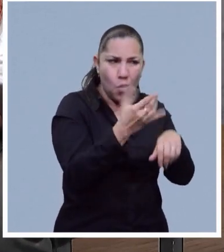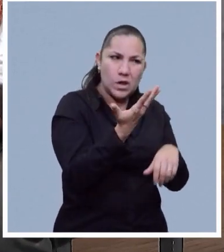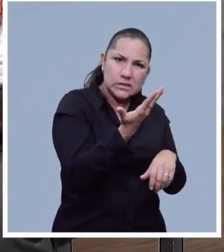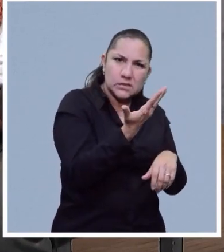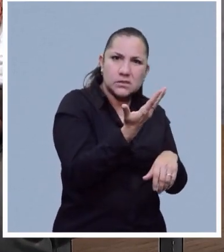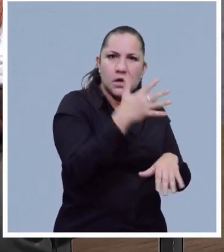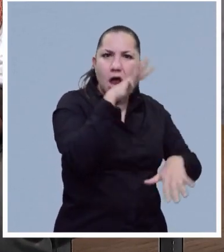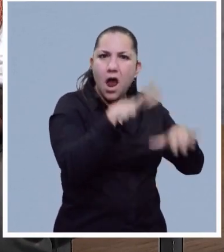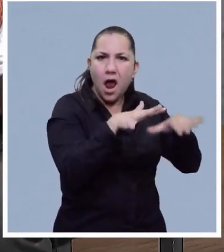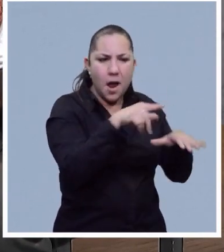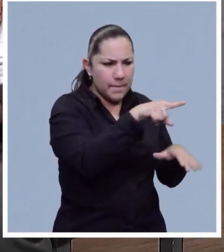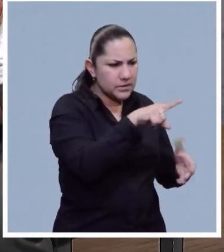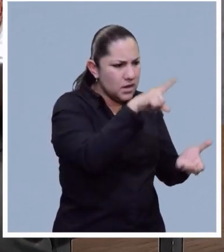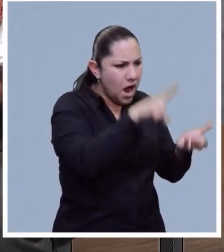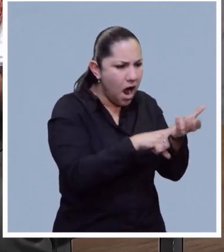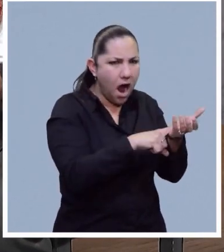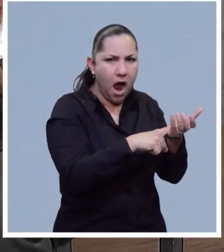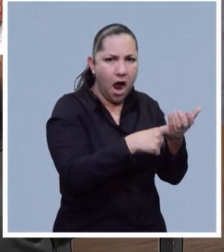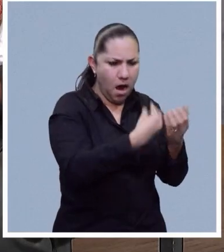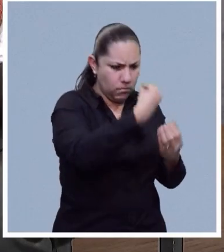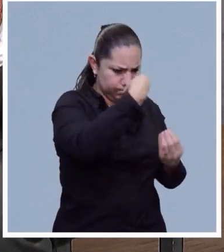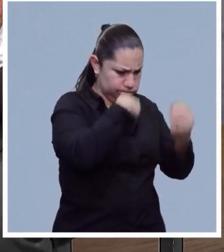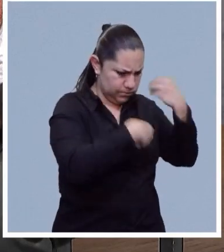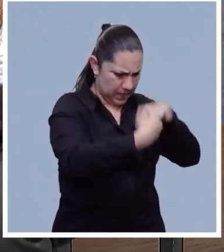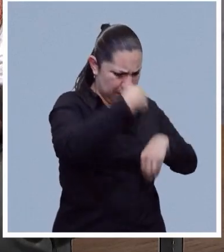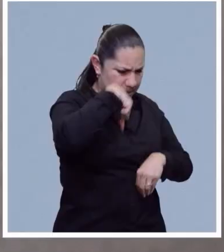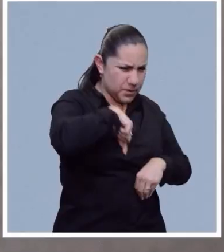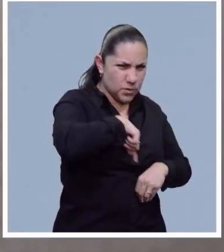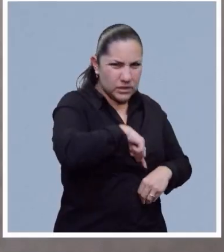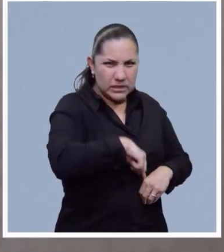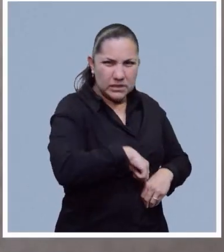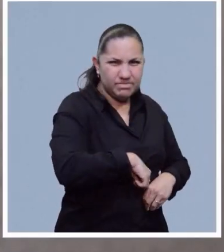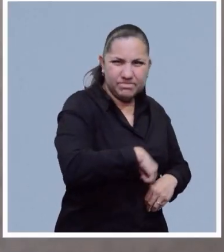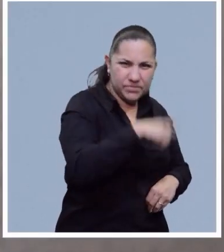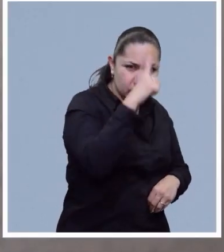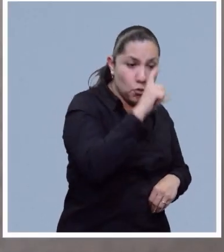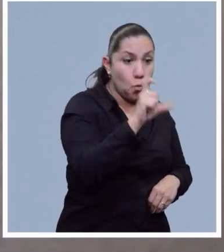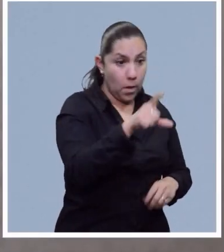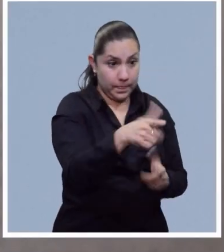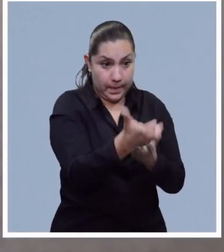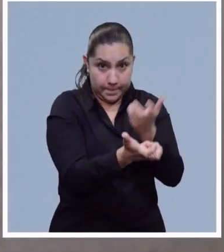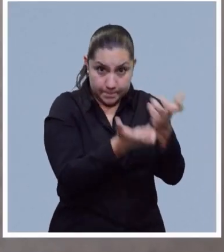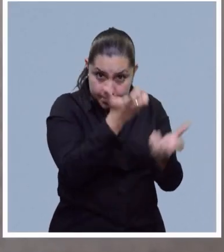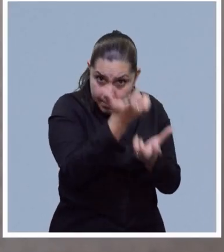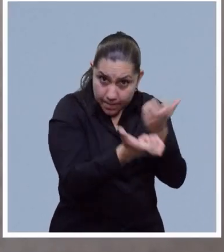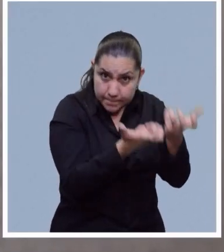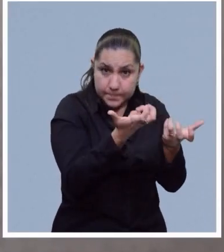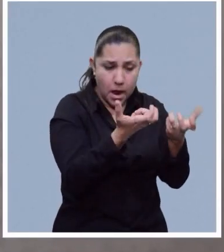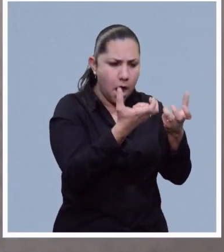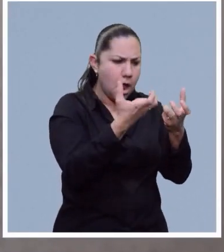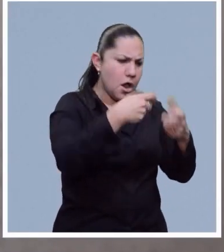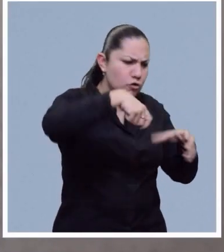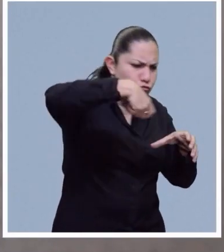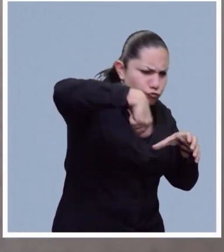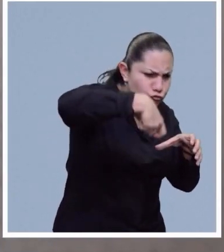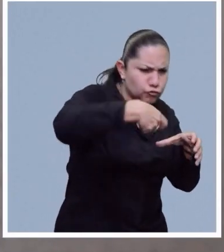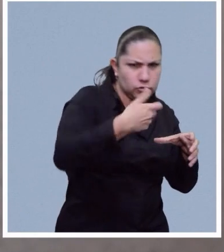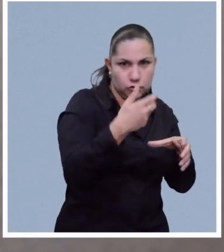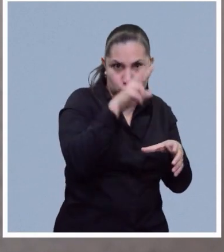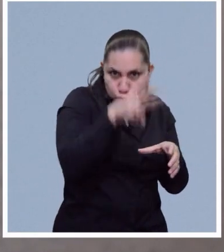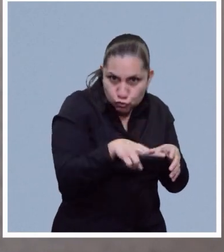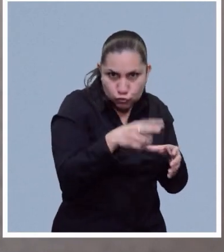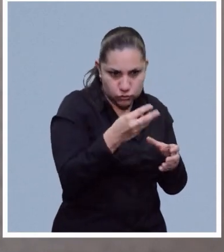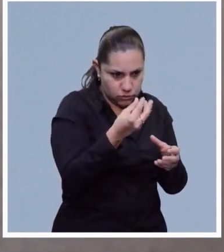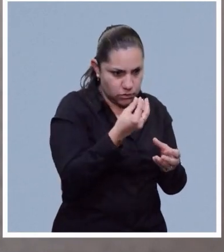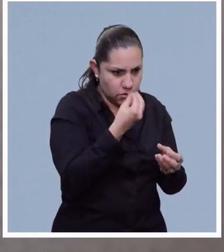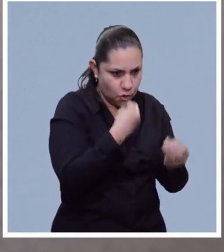huevo cocinado, cocido o tibio, cocinado, aumenta la digestibilidad y esto es dicho por el inicio de la nutrición.